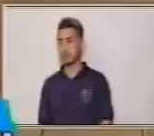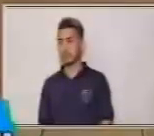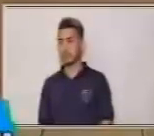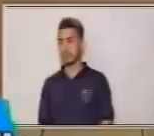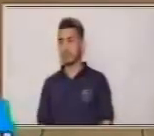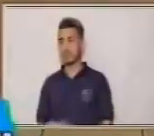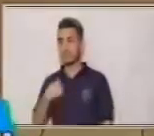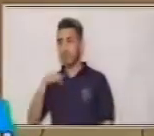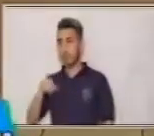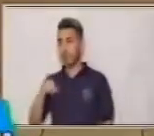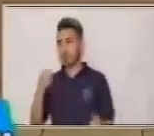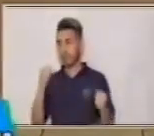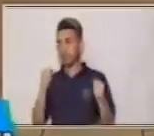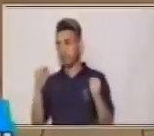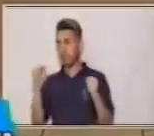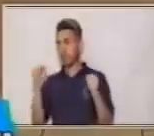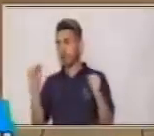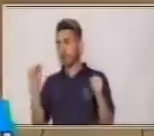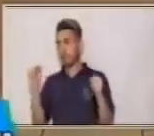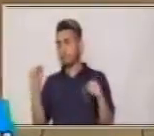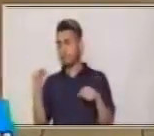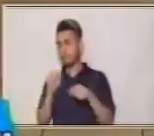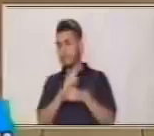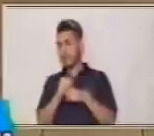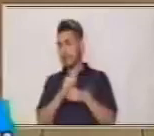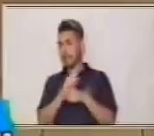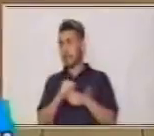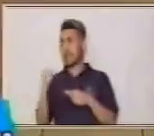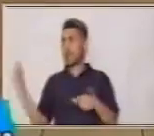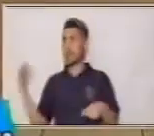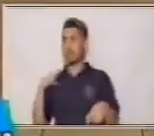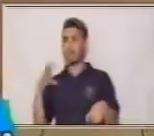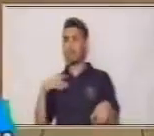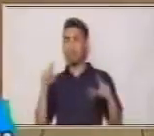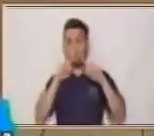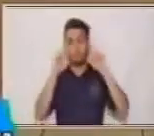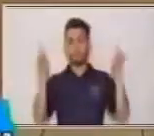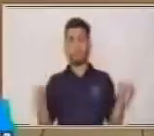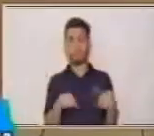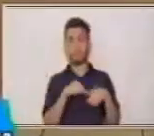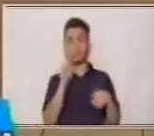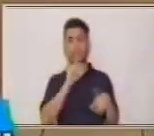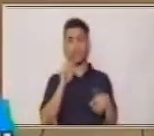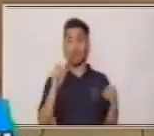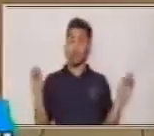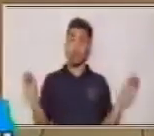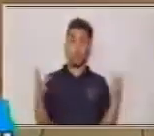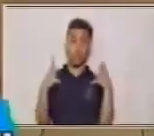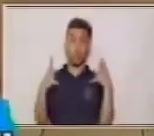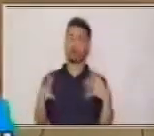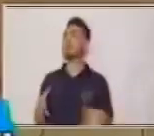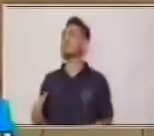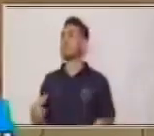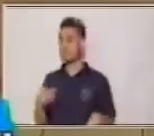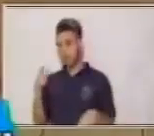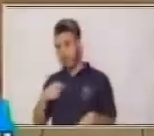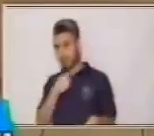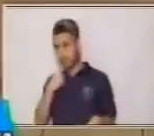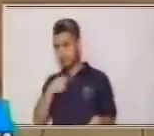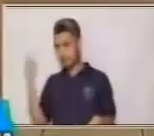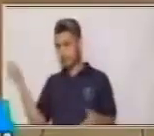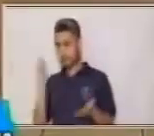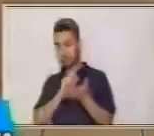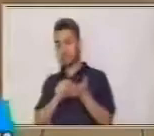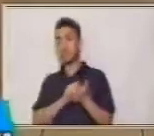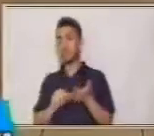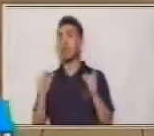traigo aquí una pizarra mágica. Y yo voy a escribir unas palabras. Las